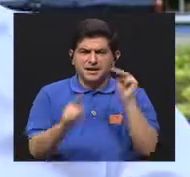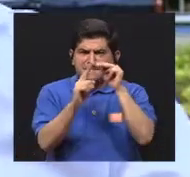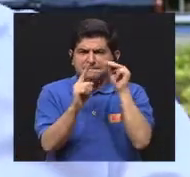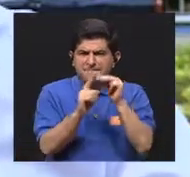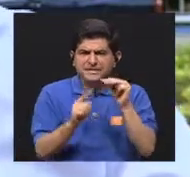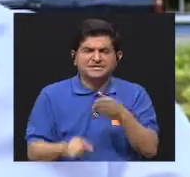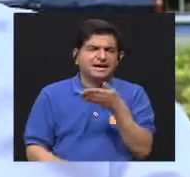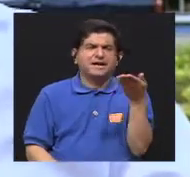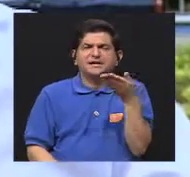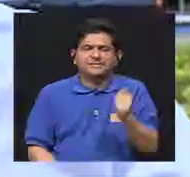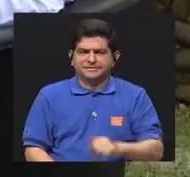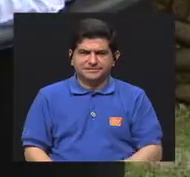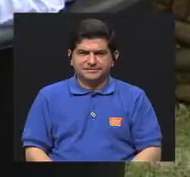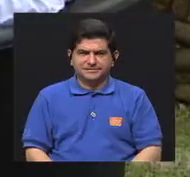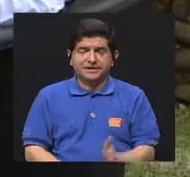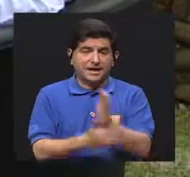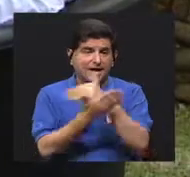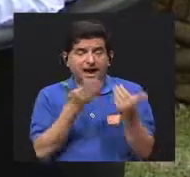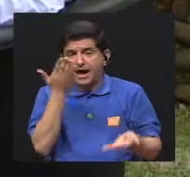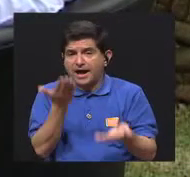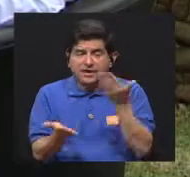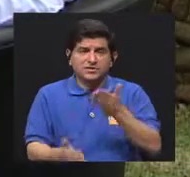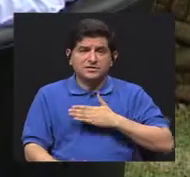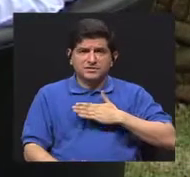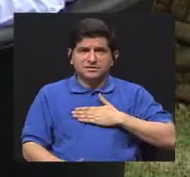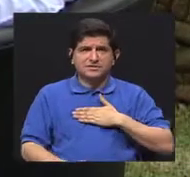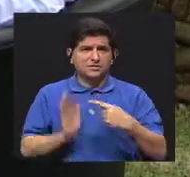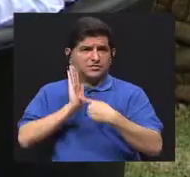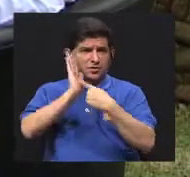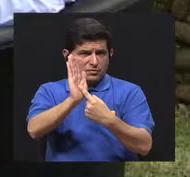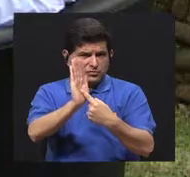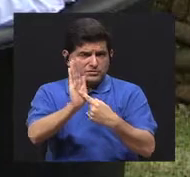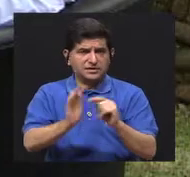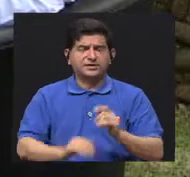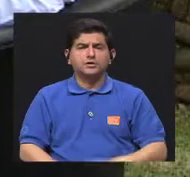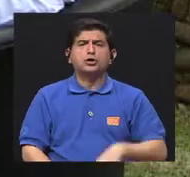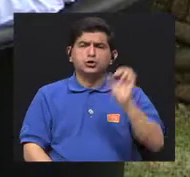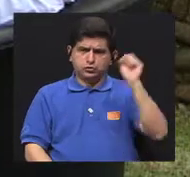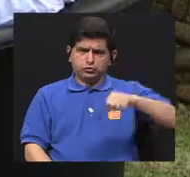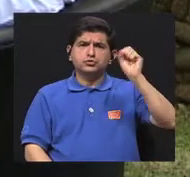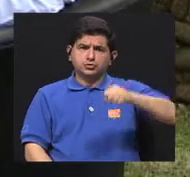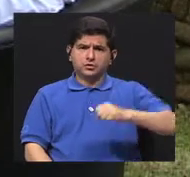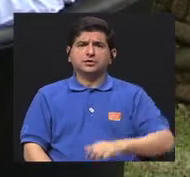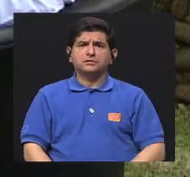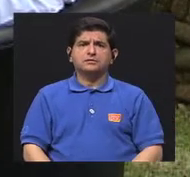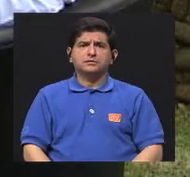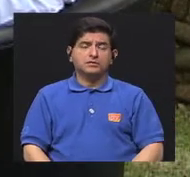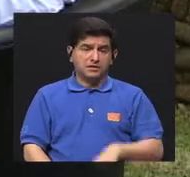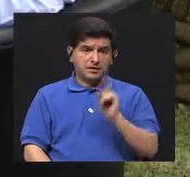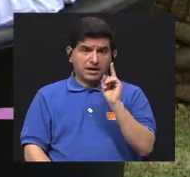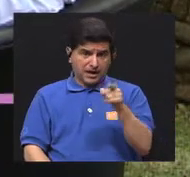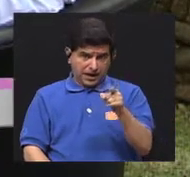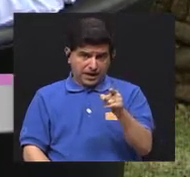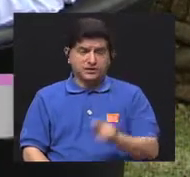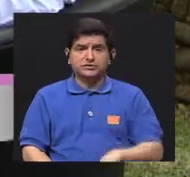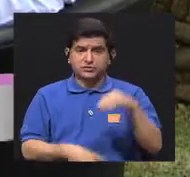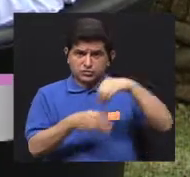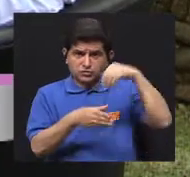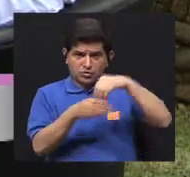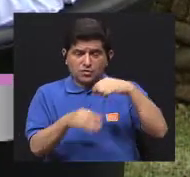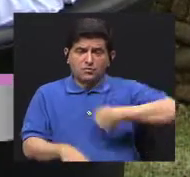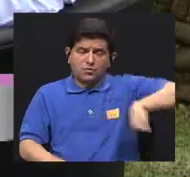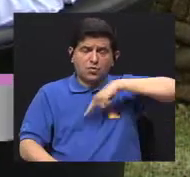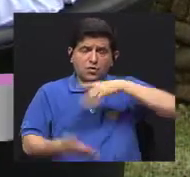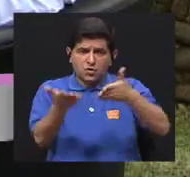mensajitos o hay algo que me va a ir indicando ese alcance? Sí, eso es uno de los